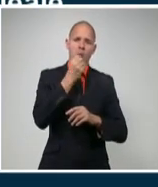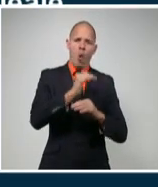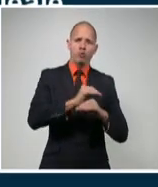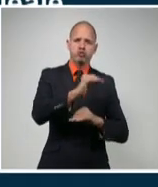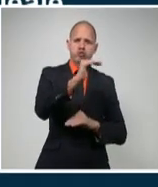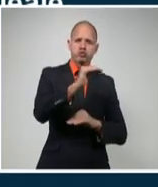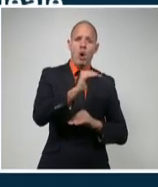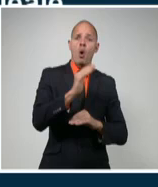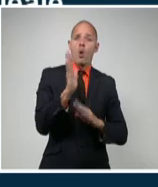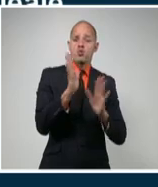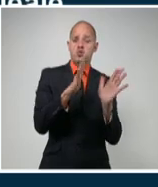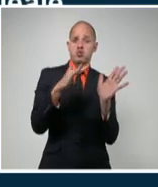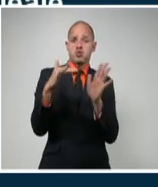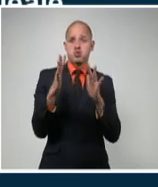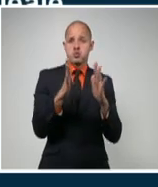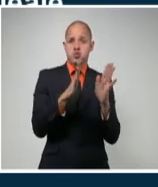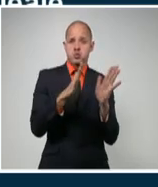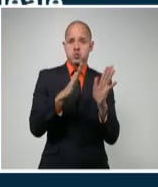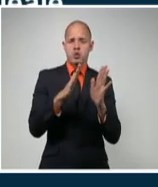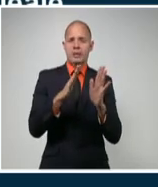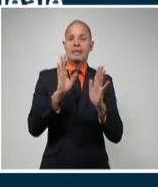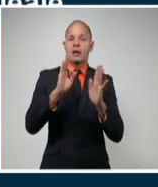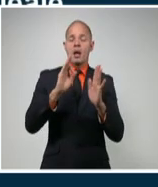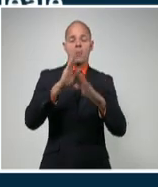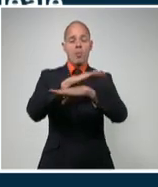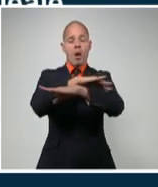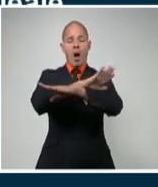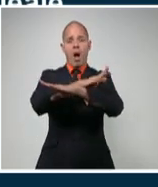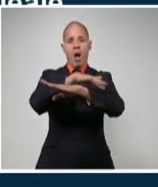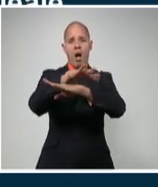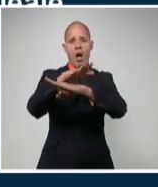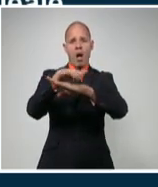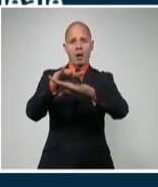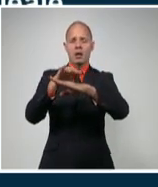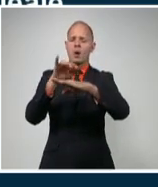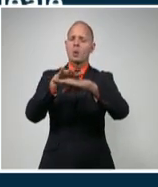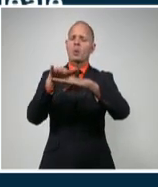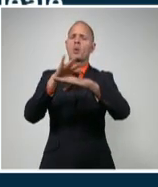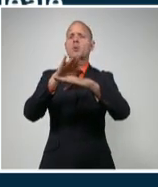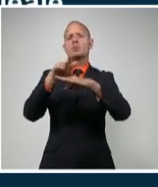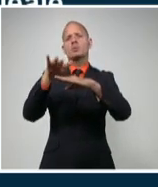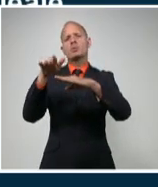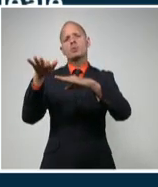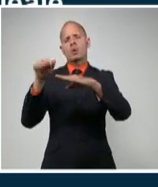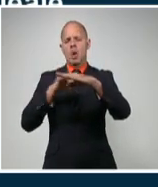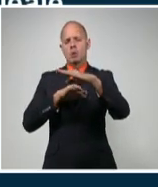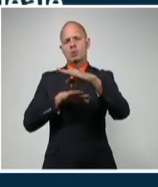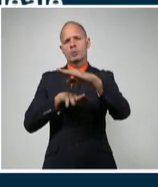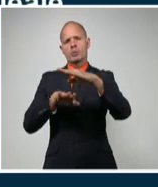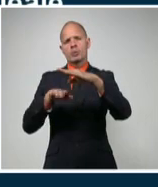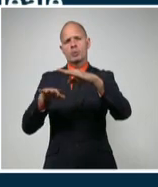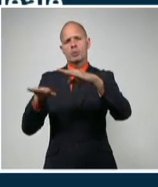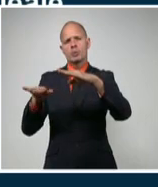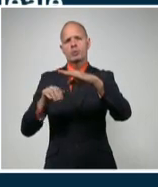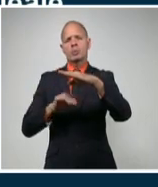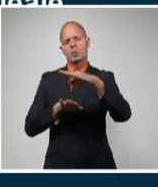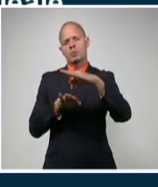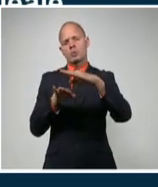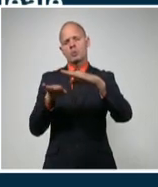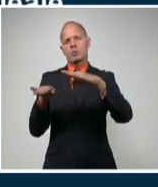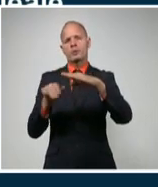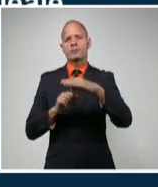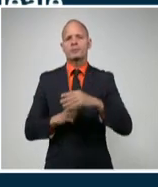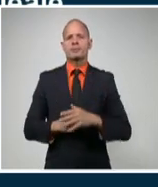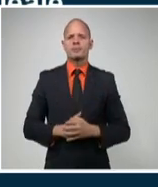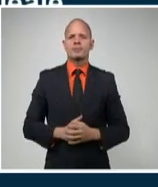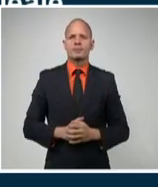rachas superiores. Habrá marejadas en la costa norte oriental, oleaje en el resto de la costa norte y poco oleaje en